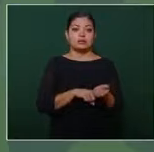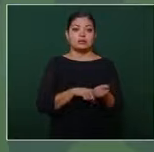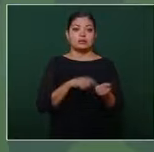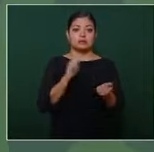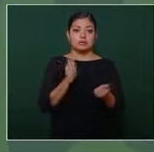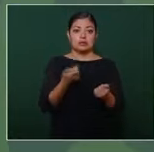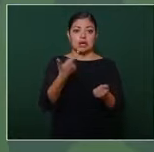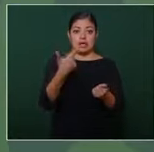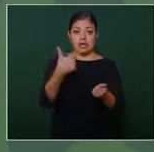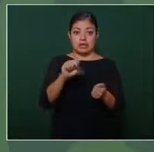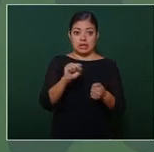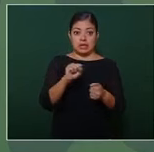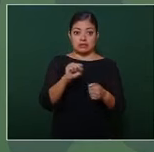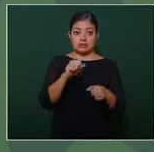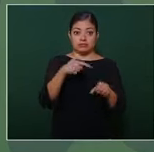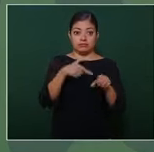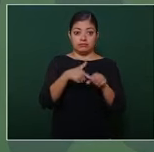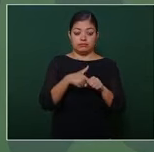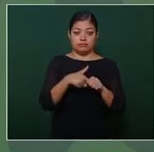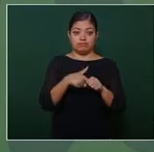gasolinas que antes